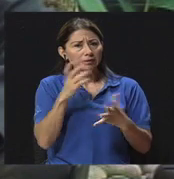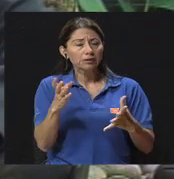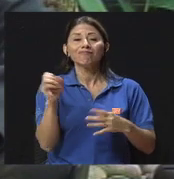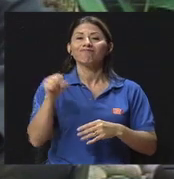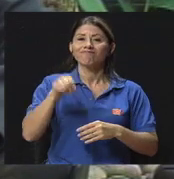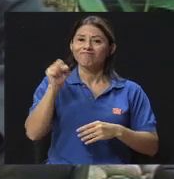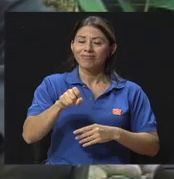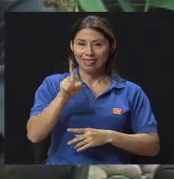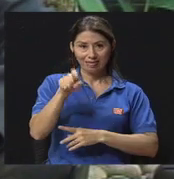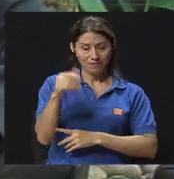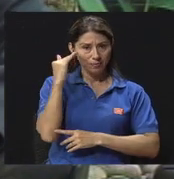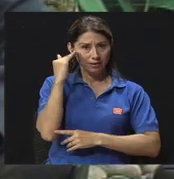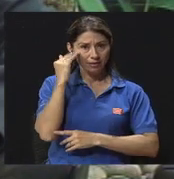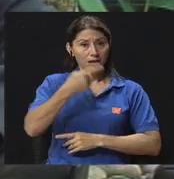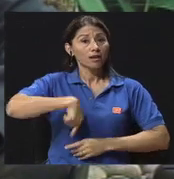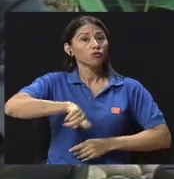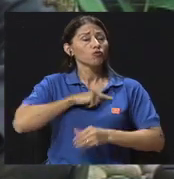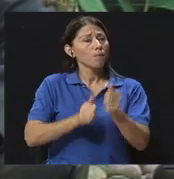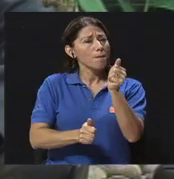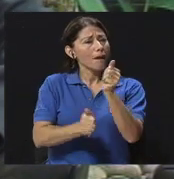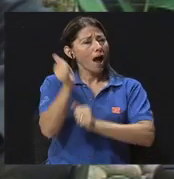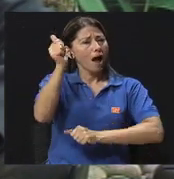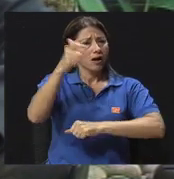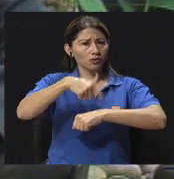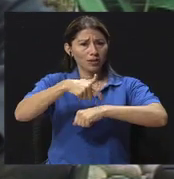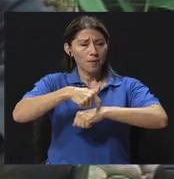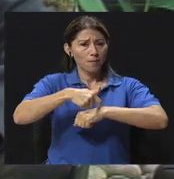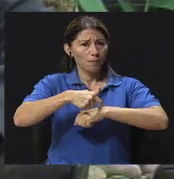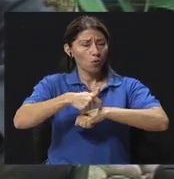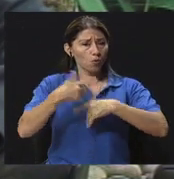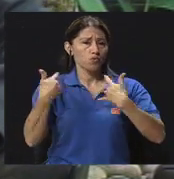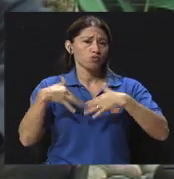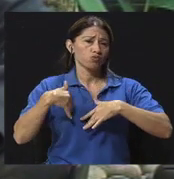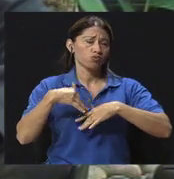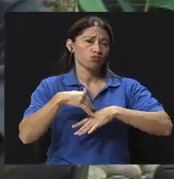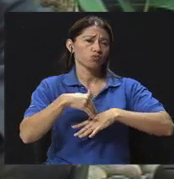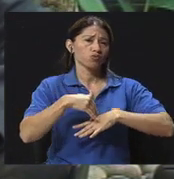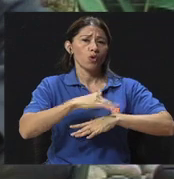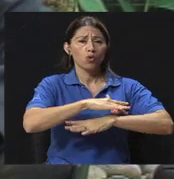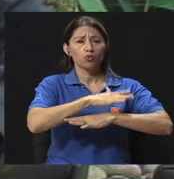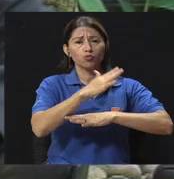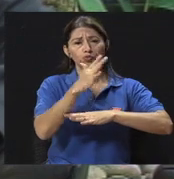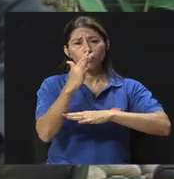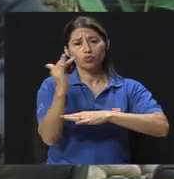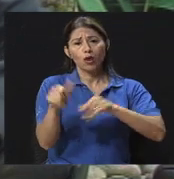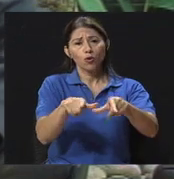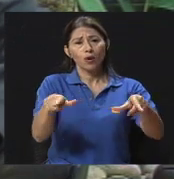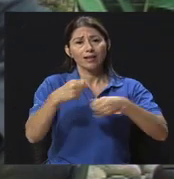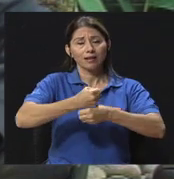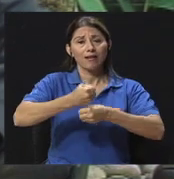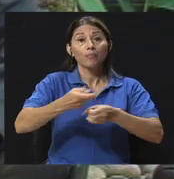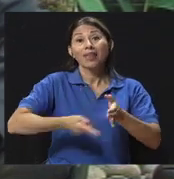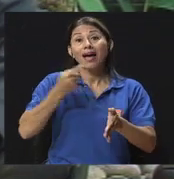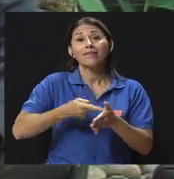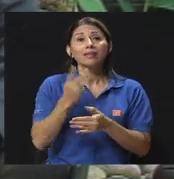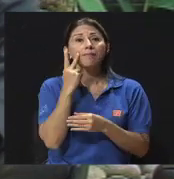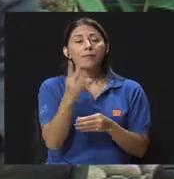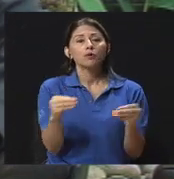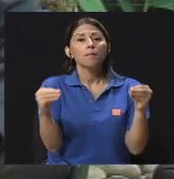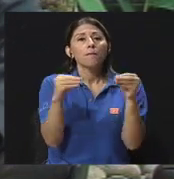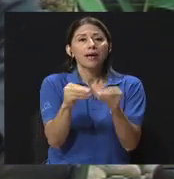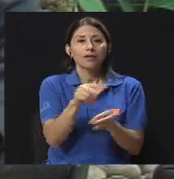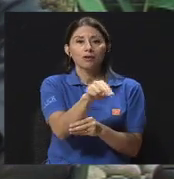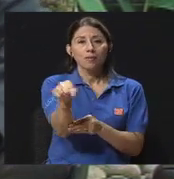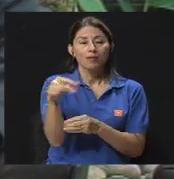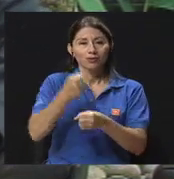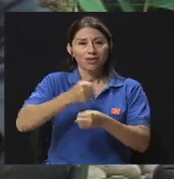mayor parte de nuestro tiempo en nuestros lugares de trabajo. Incluso muchas veces vemos más a nuestros compañeros que a nuestras propias